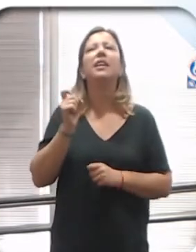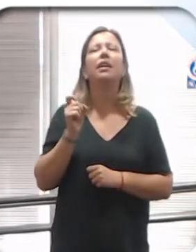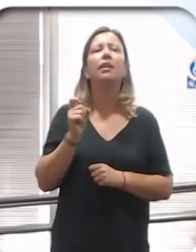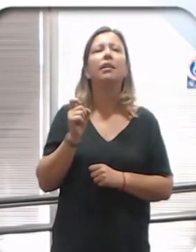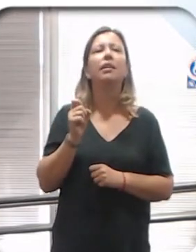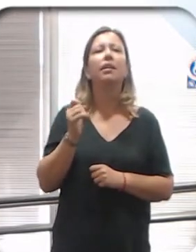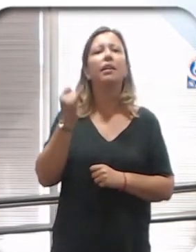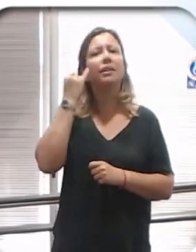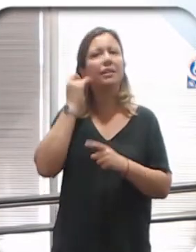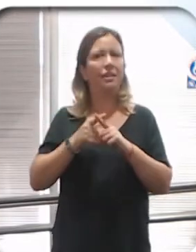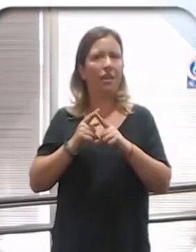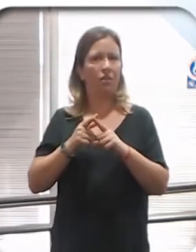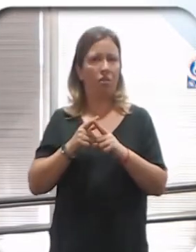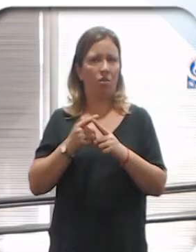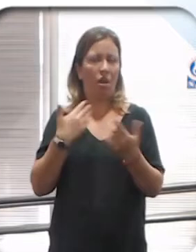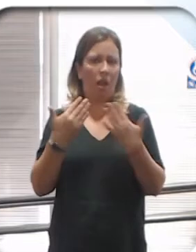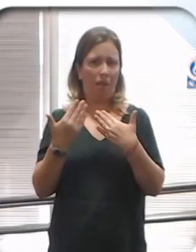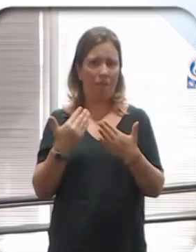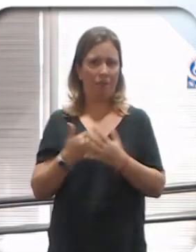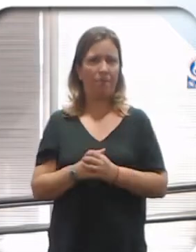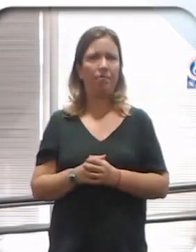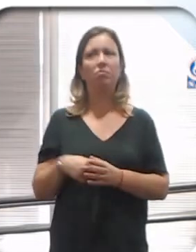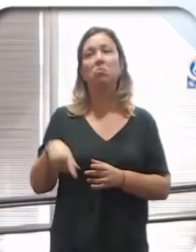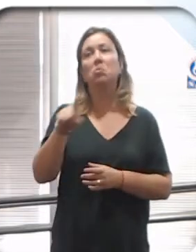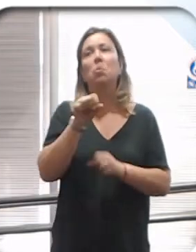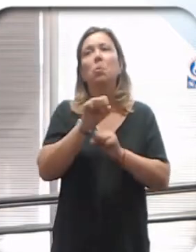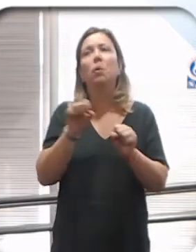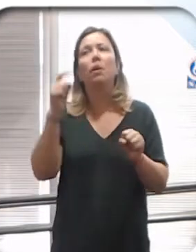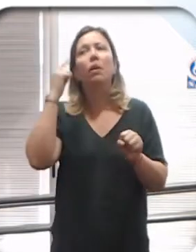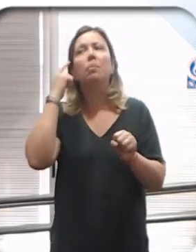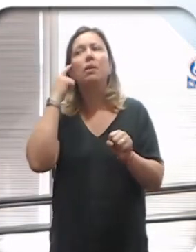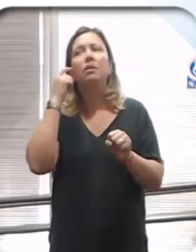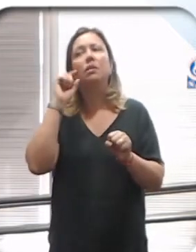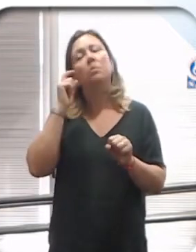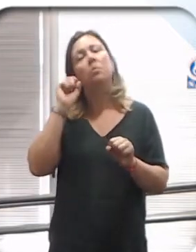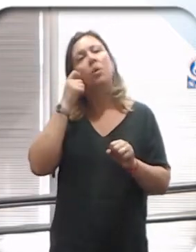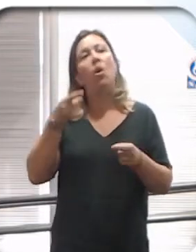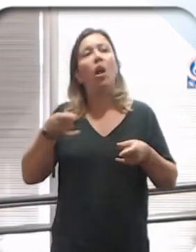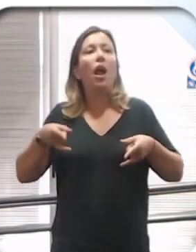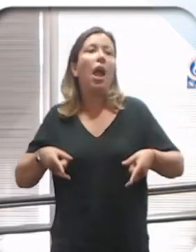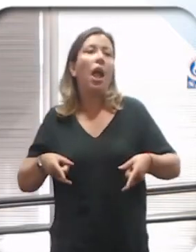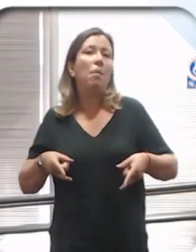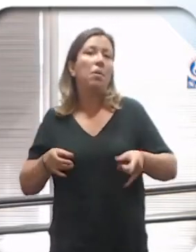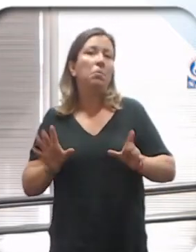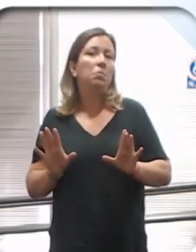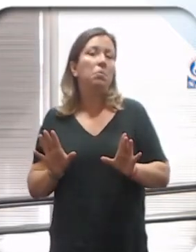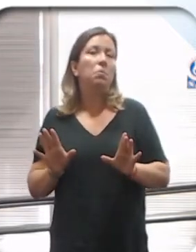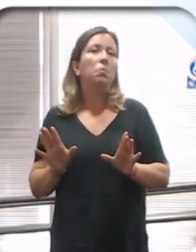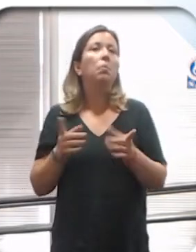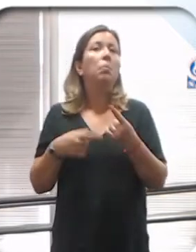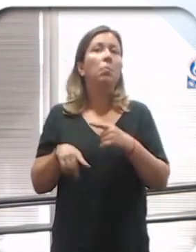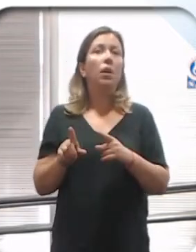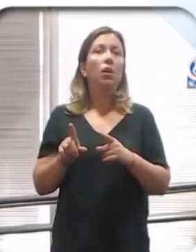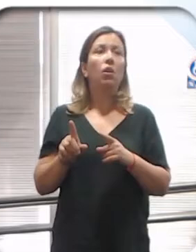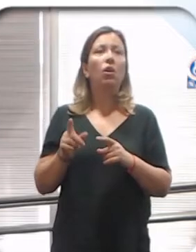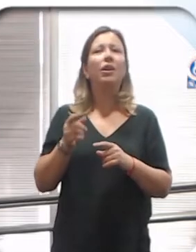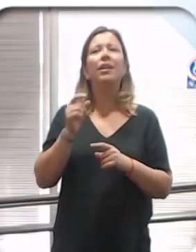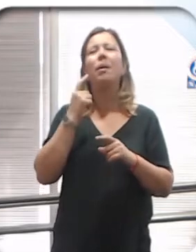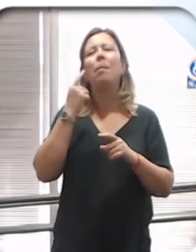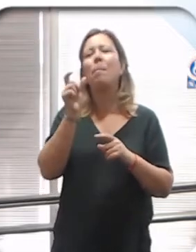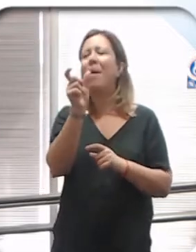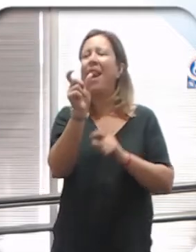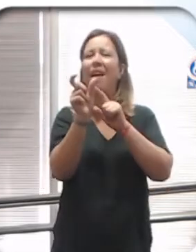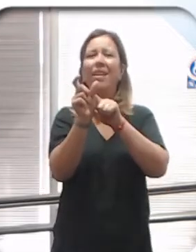sexo, le dije yo. Y ahí pensaron quizás en estar en la cama teniendo relaciones sexuales. Pero en realidad, la